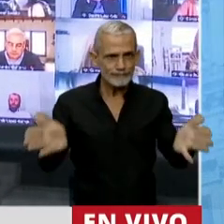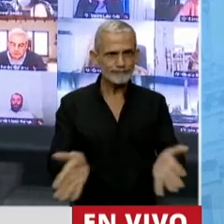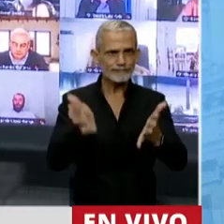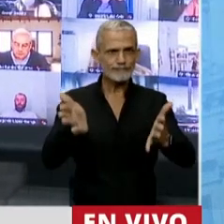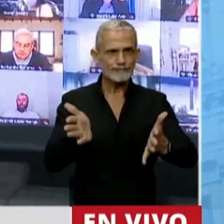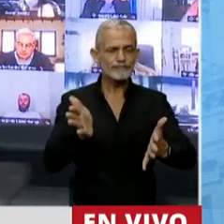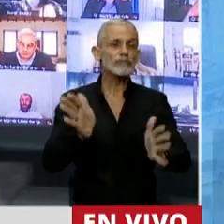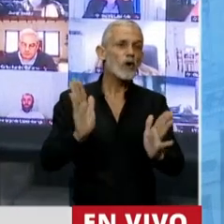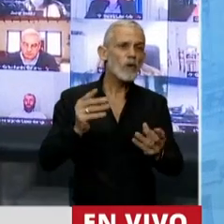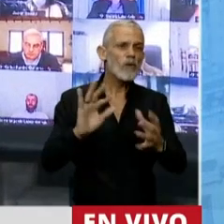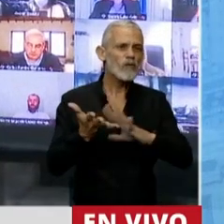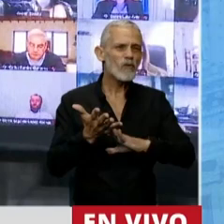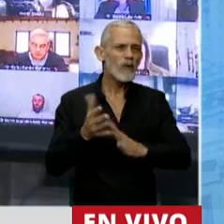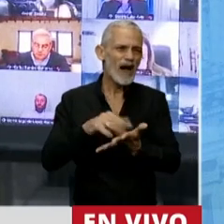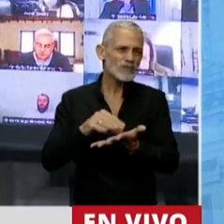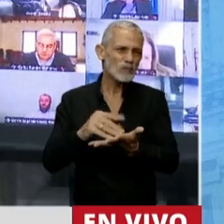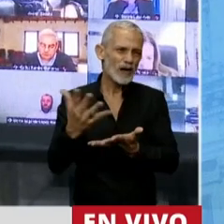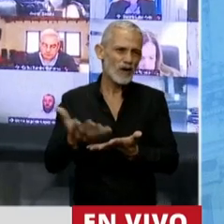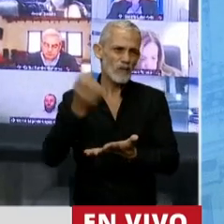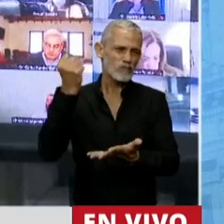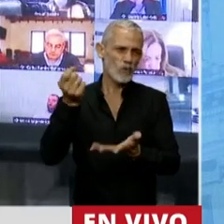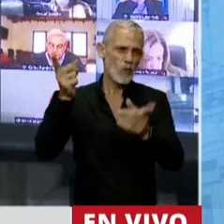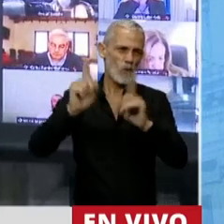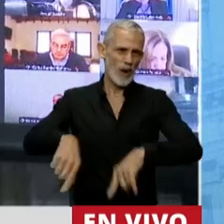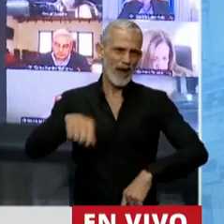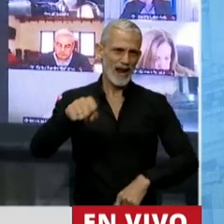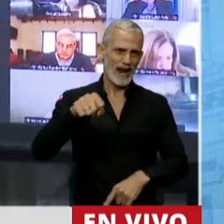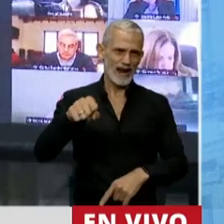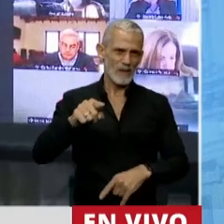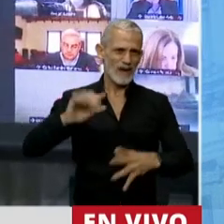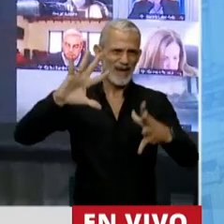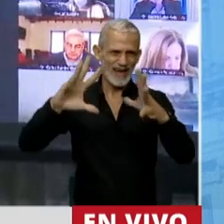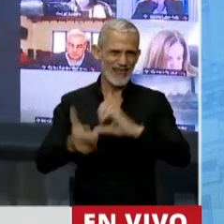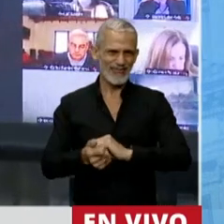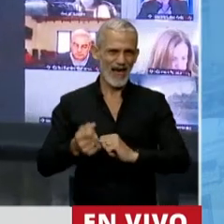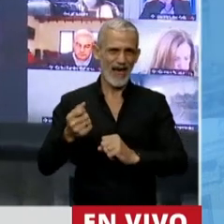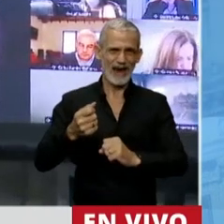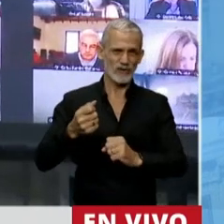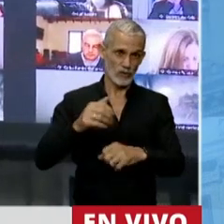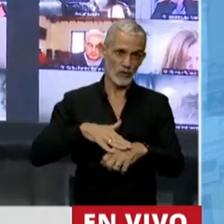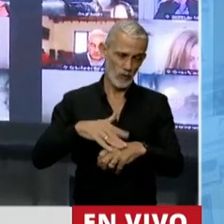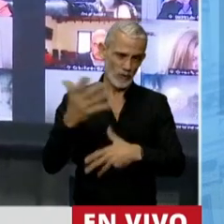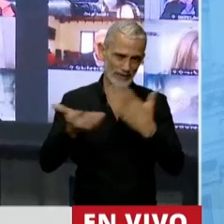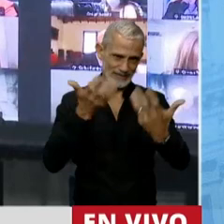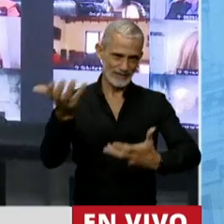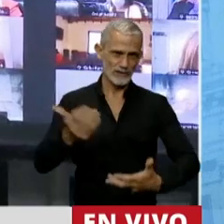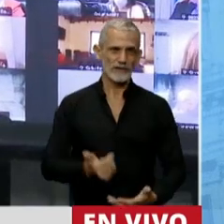si se quiere, la restauración del daño ambiental ocasionado por los incendios.